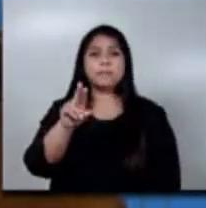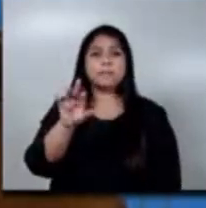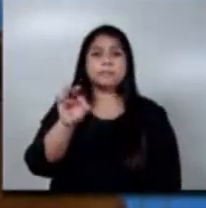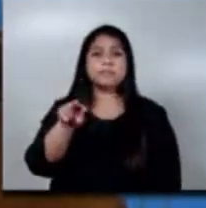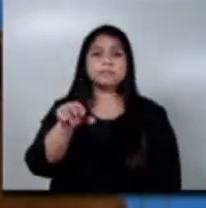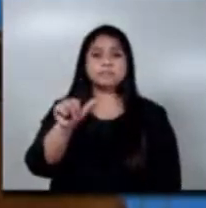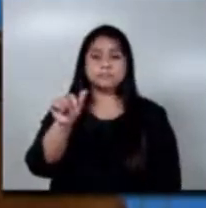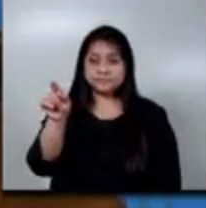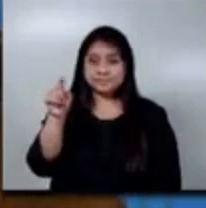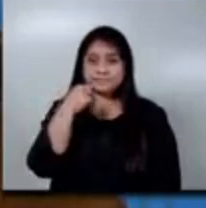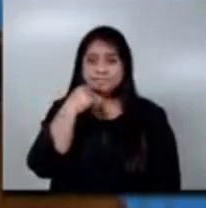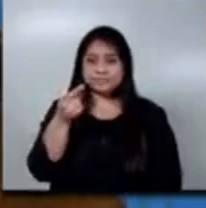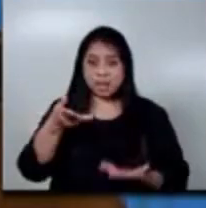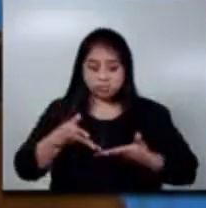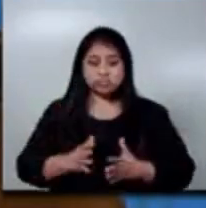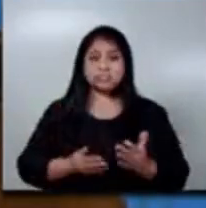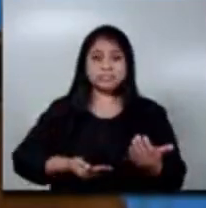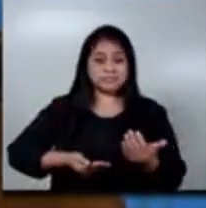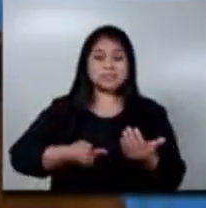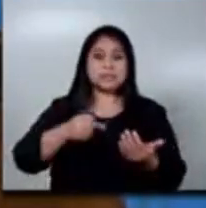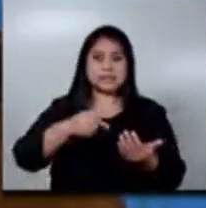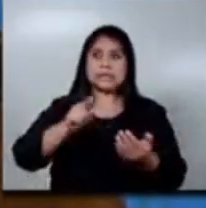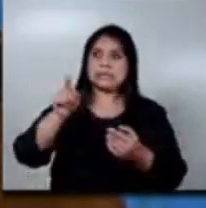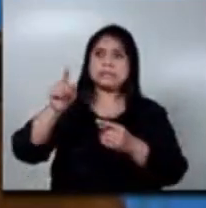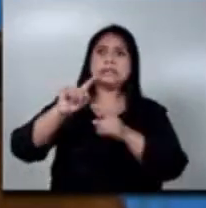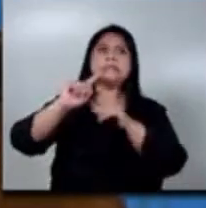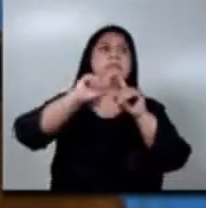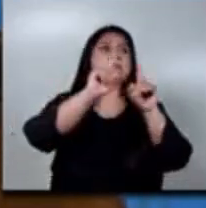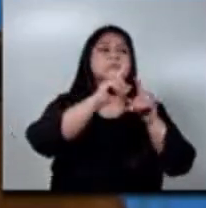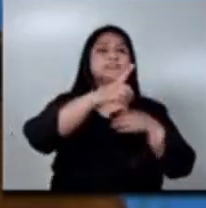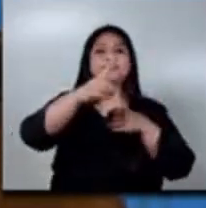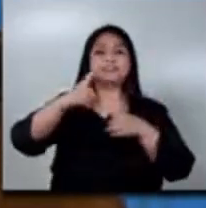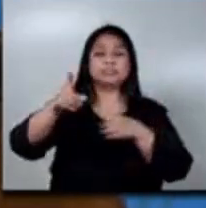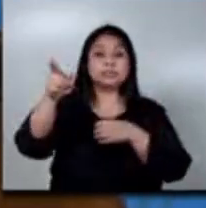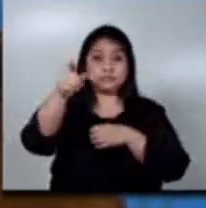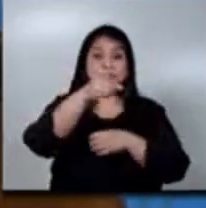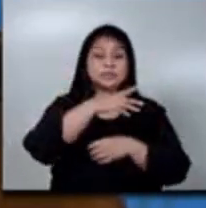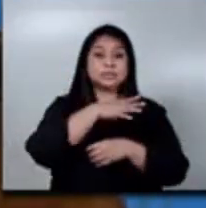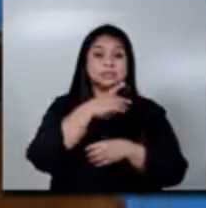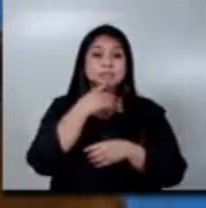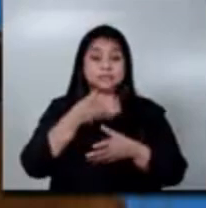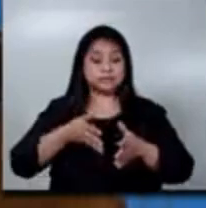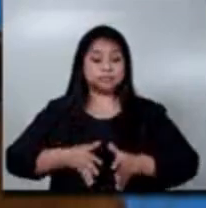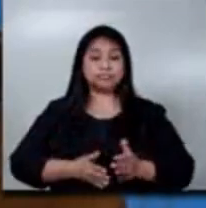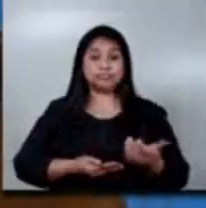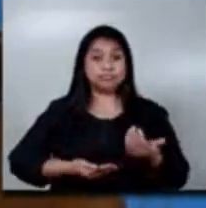ellas atienden la mayoría de casos en el país de, perdón, de nacimientos